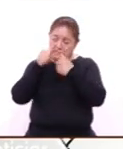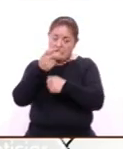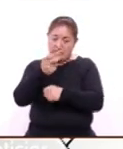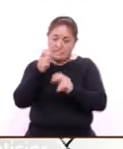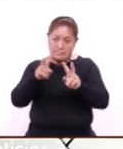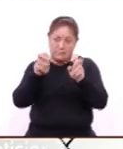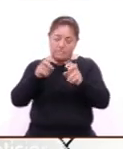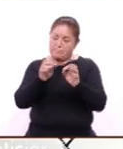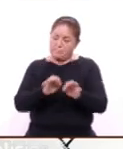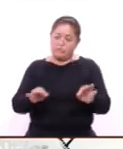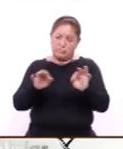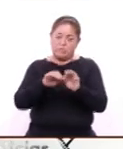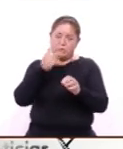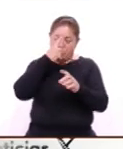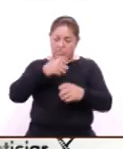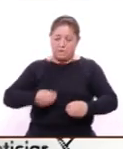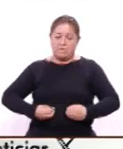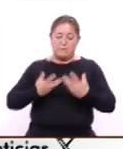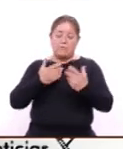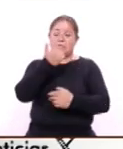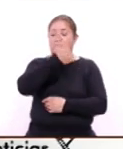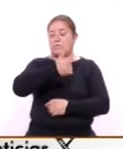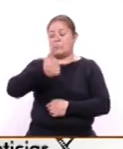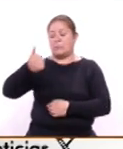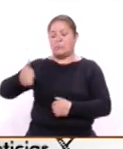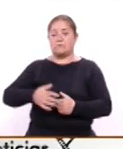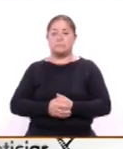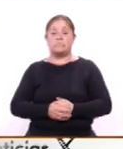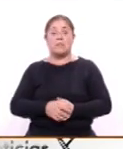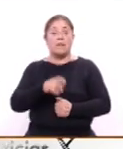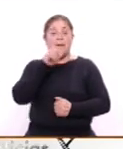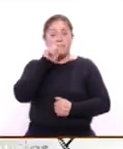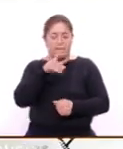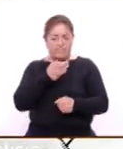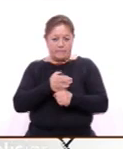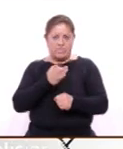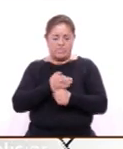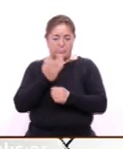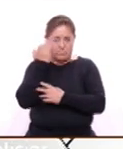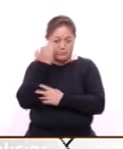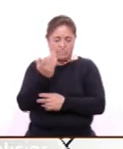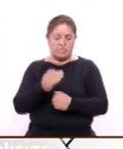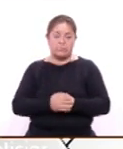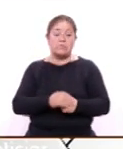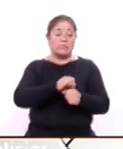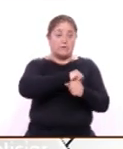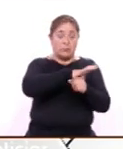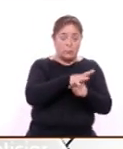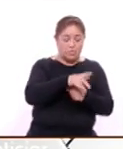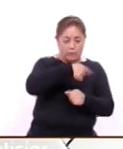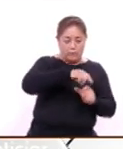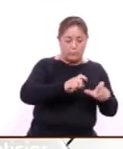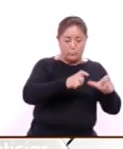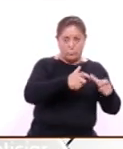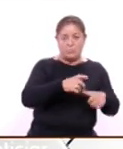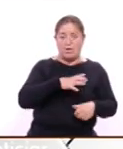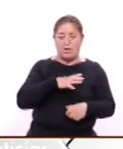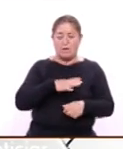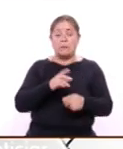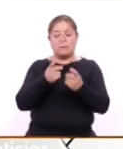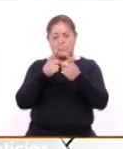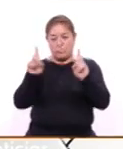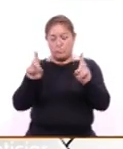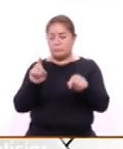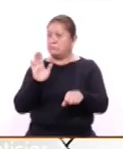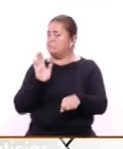es vital para la vida de cada uno de nosotros. Incluso también en esta temporada del COVID, pues hubo hasta más divorcios,